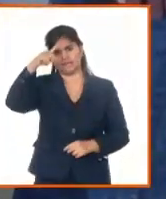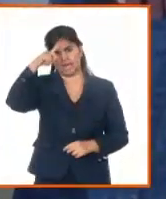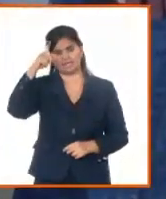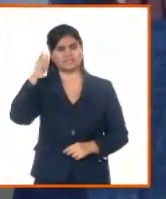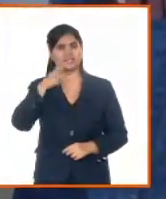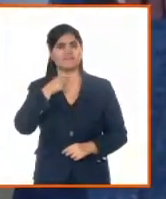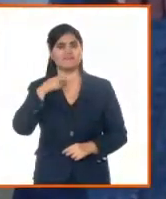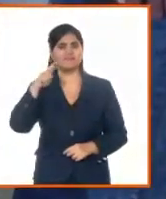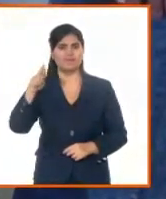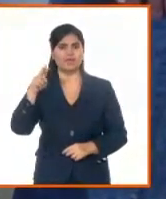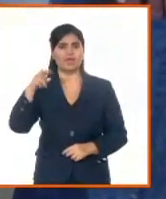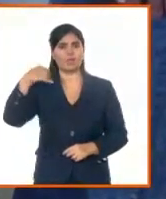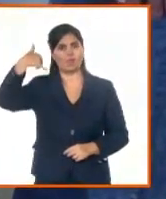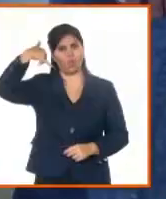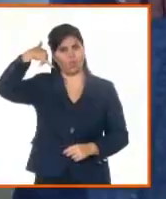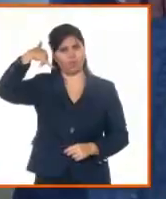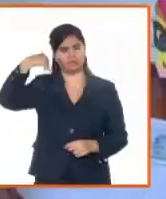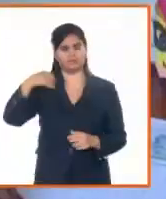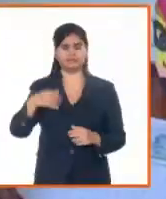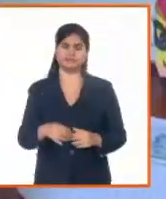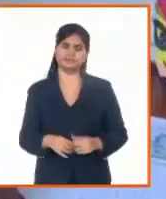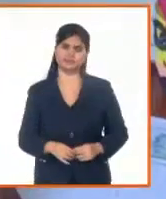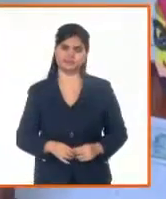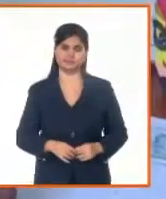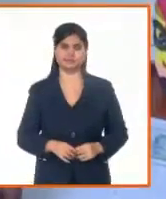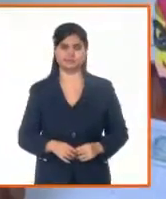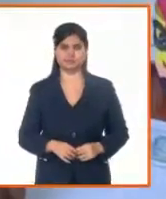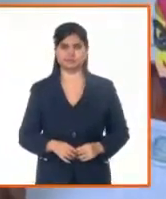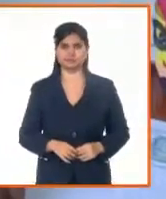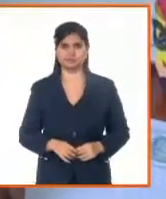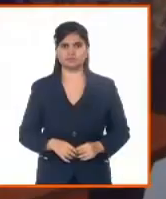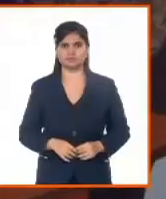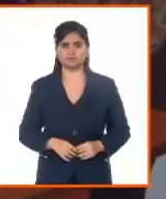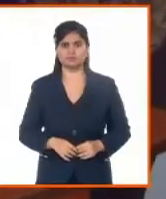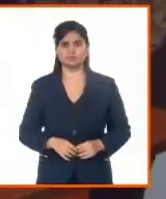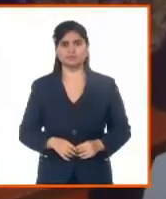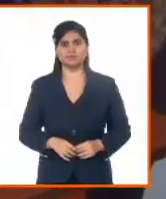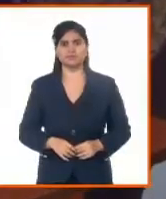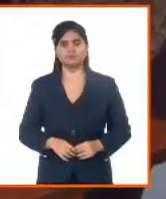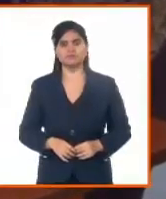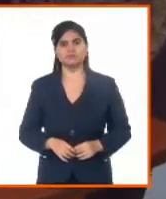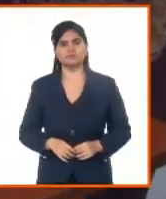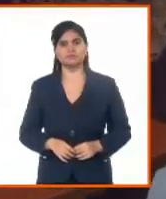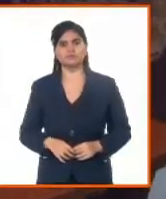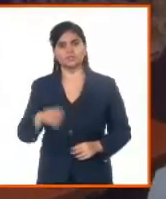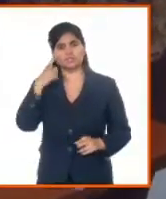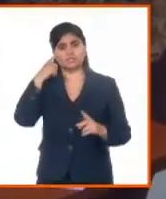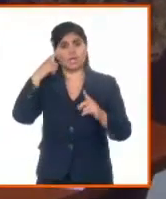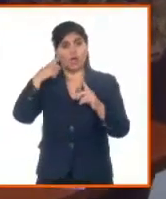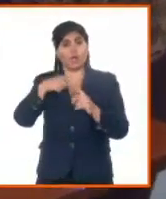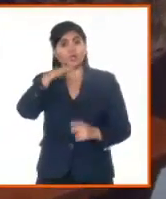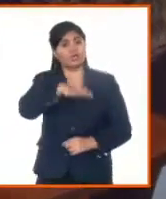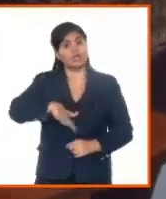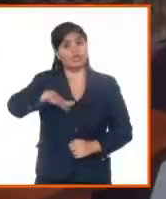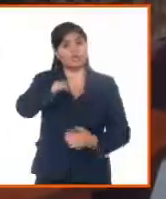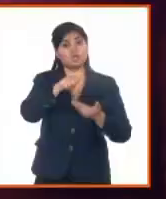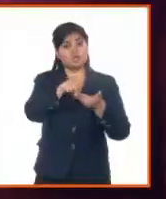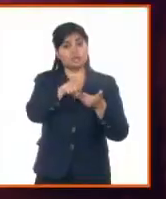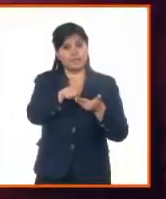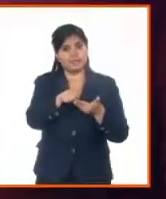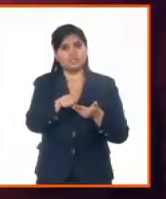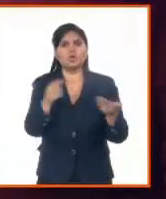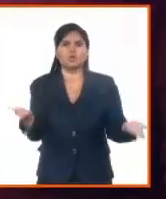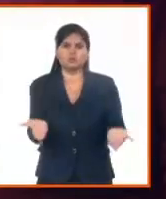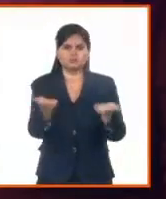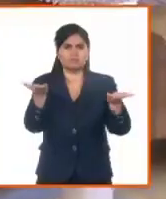La garantía jurídica, la satisfacción del cliente y la seguridad del mismo ante el documento realizado es el objeto social de los servicios notariales y de esta